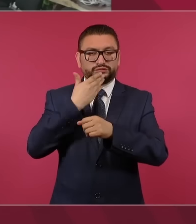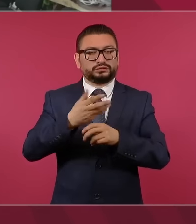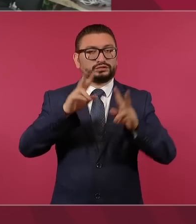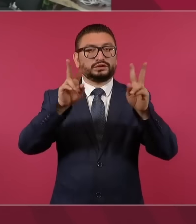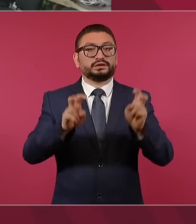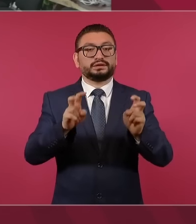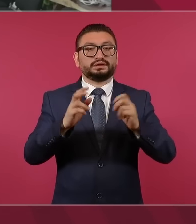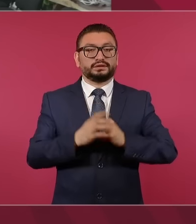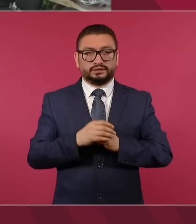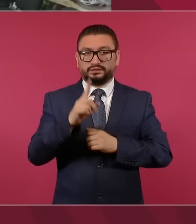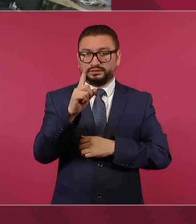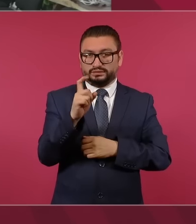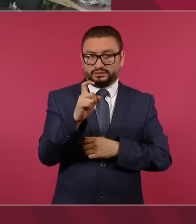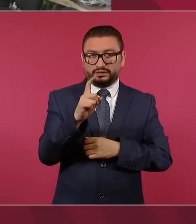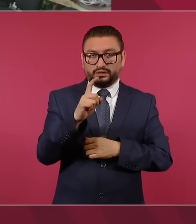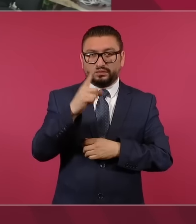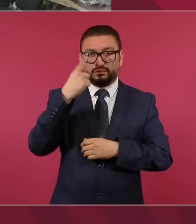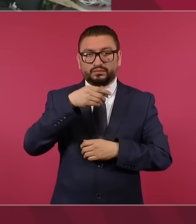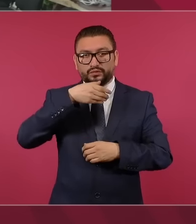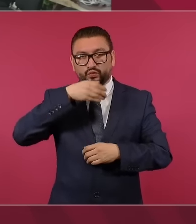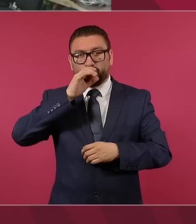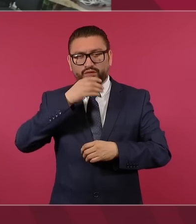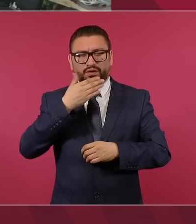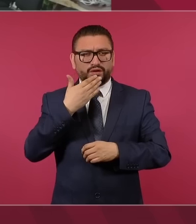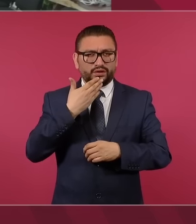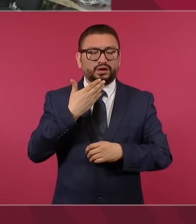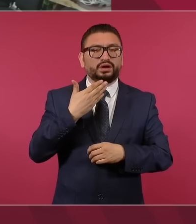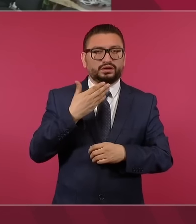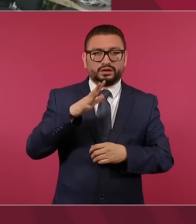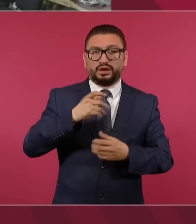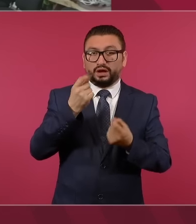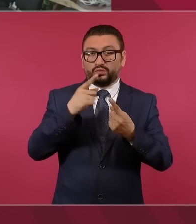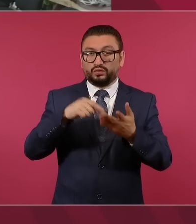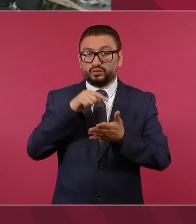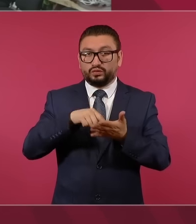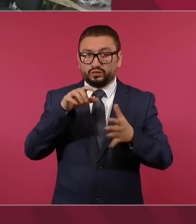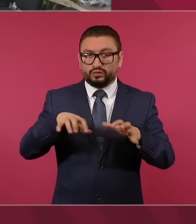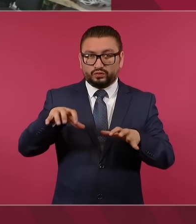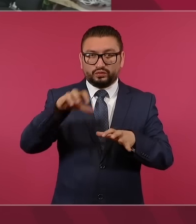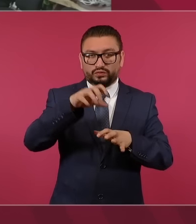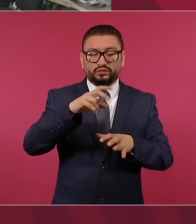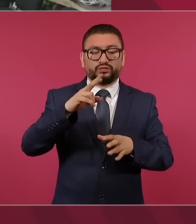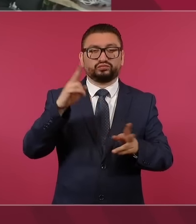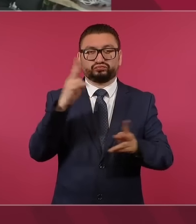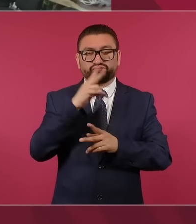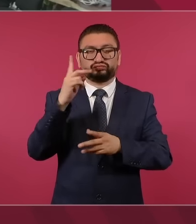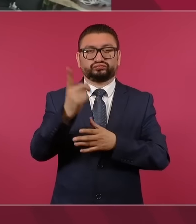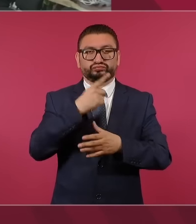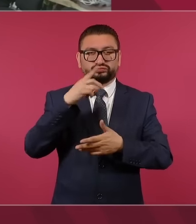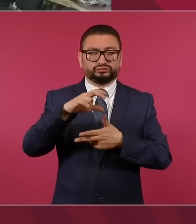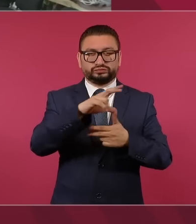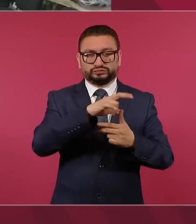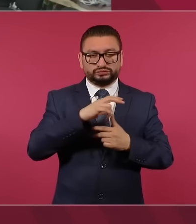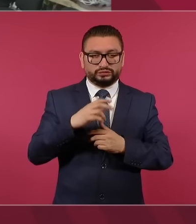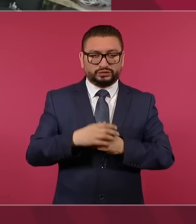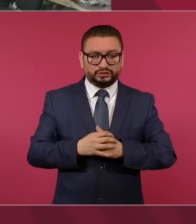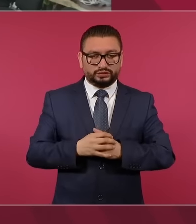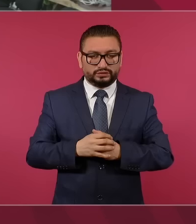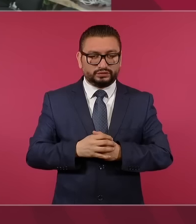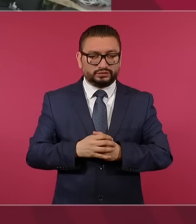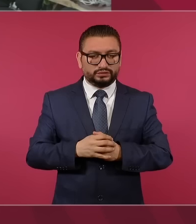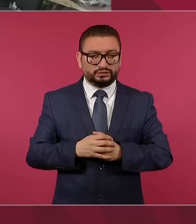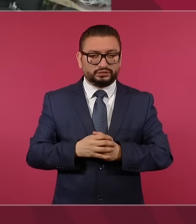agua potable, al colapsar algunas zonas con energía eléctrica, tenemos afectaciones. ¿Qué pedimos previo? Que